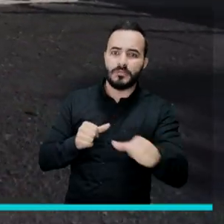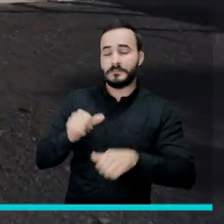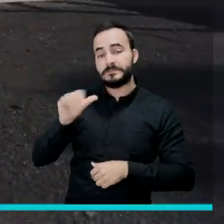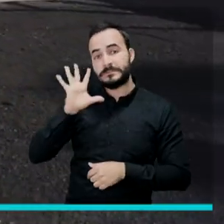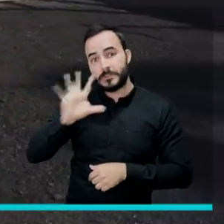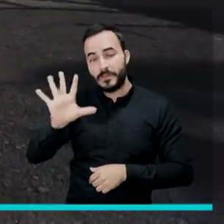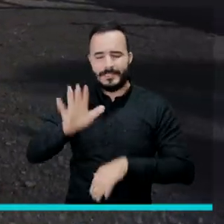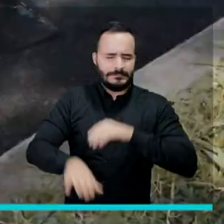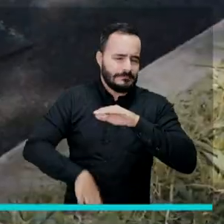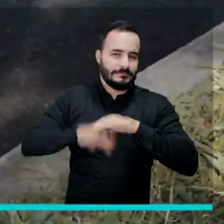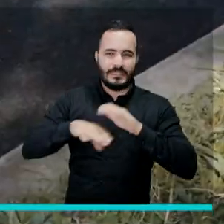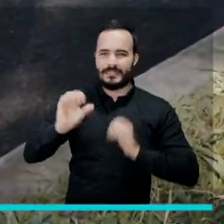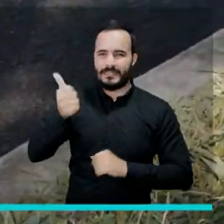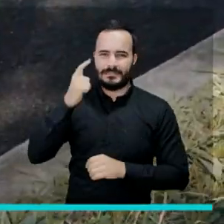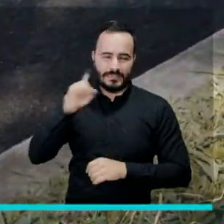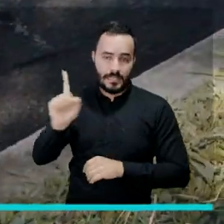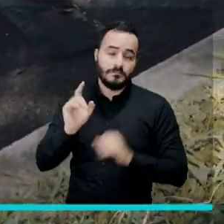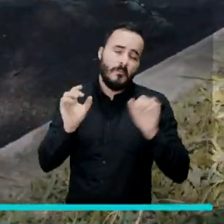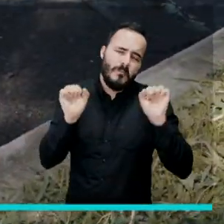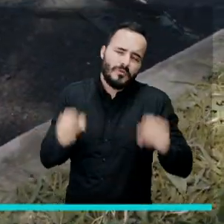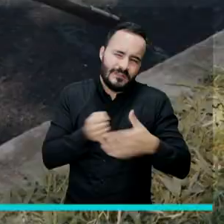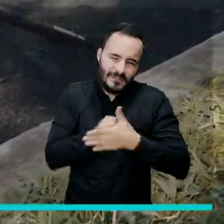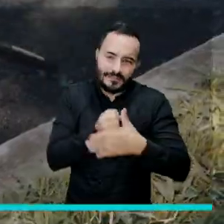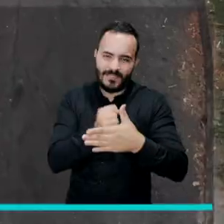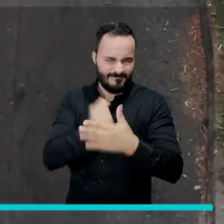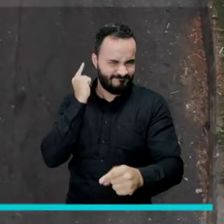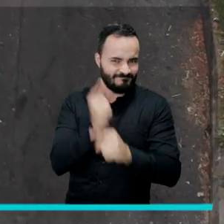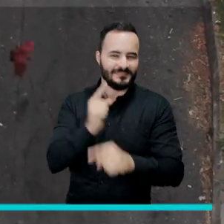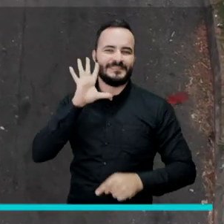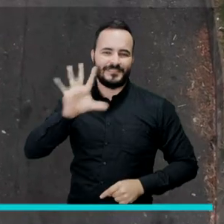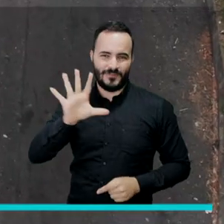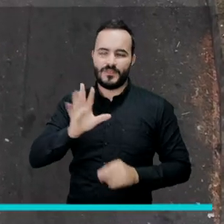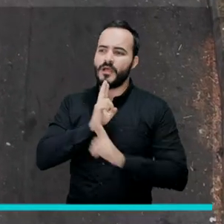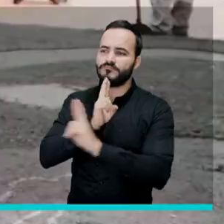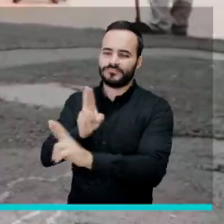días máximo. Pero la meta es llegar a 5 días.